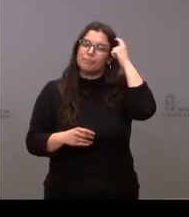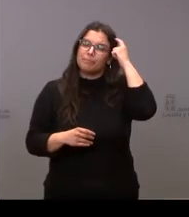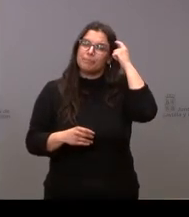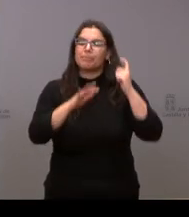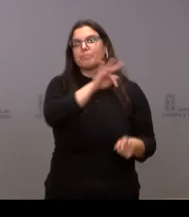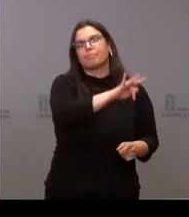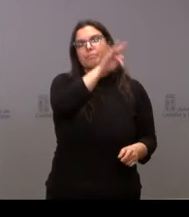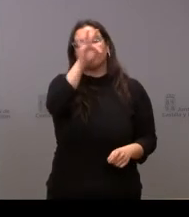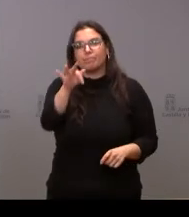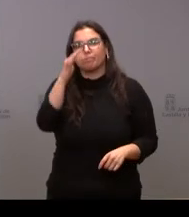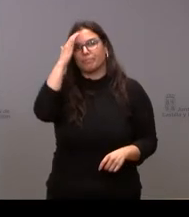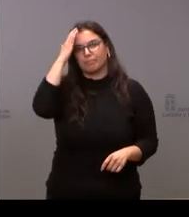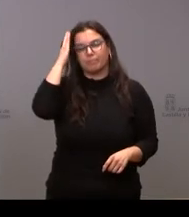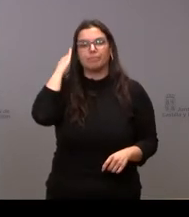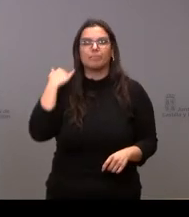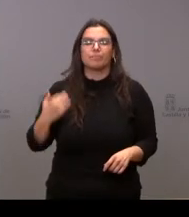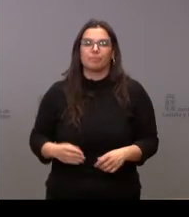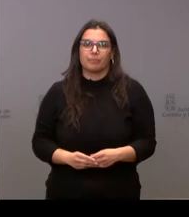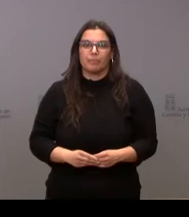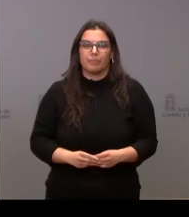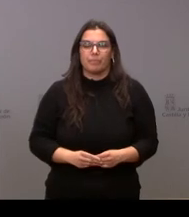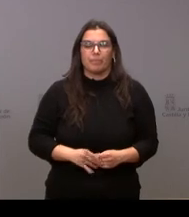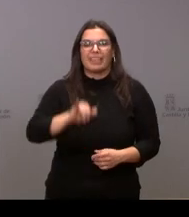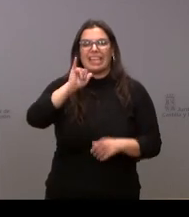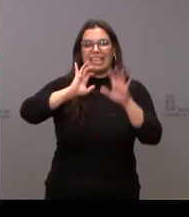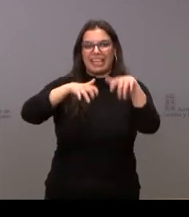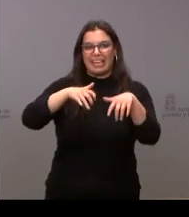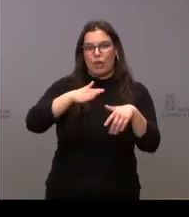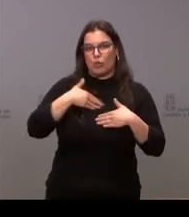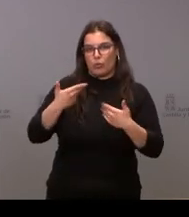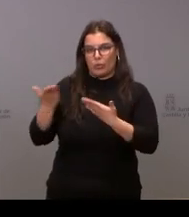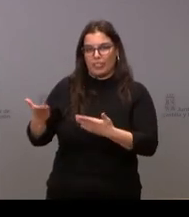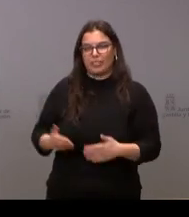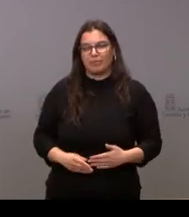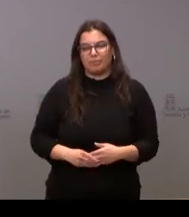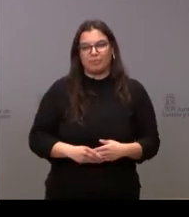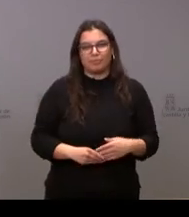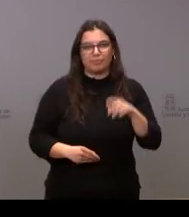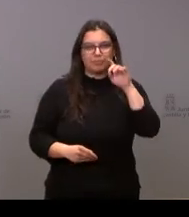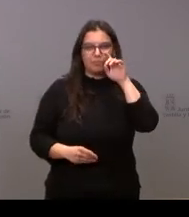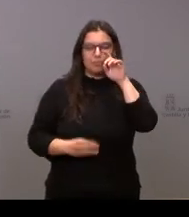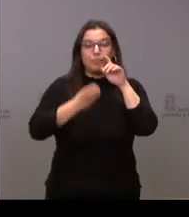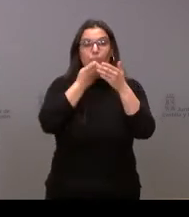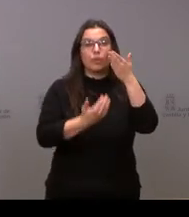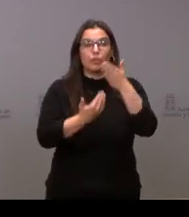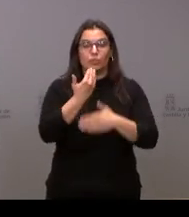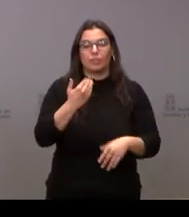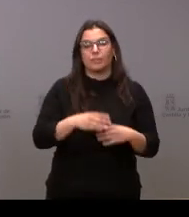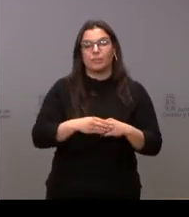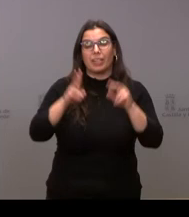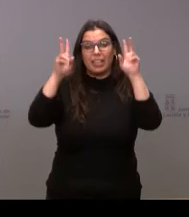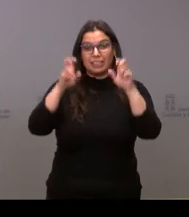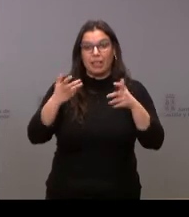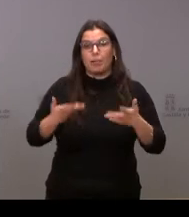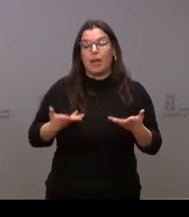continuamos ahora con Elisabeth Alba y León cuando quieras Elisabeth buenos días con respecto a las